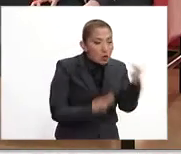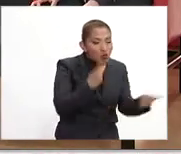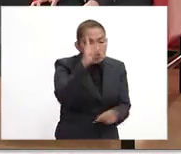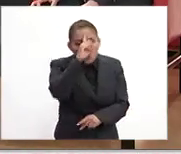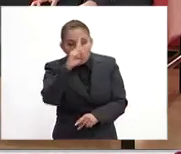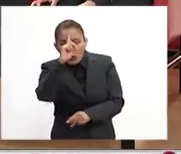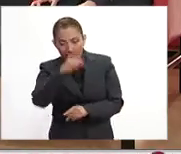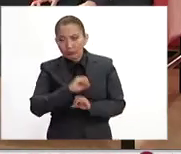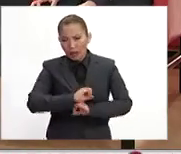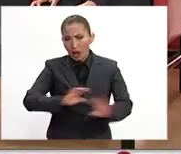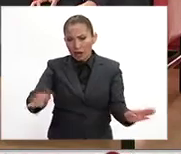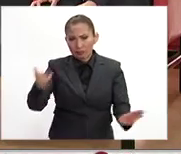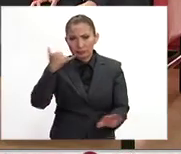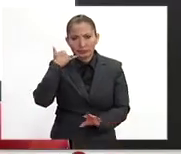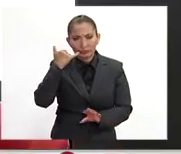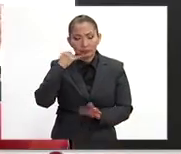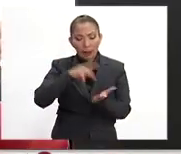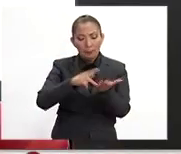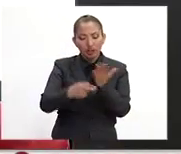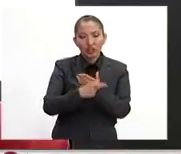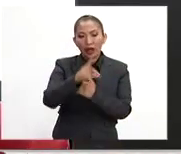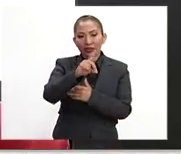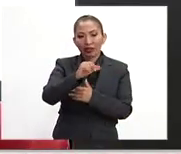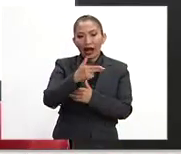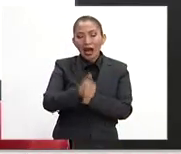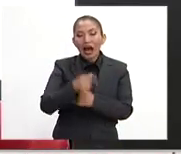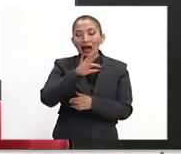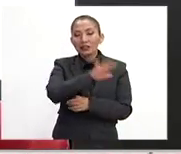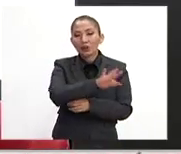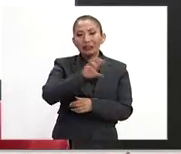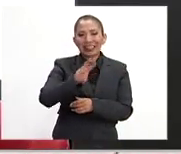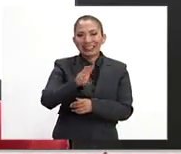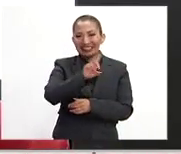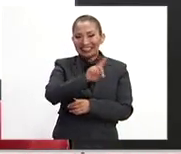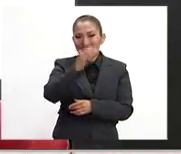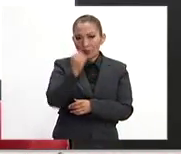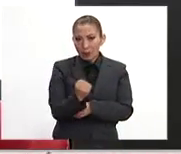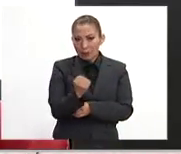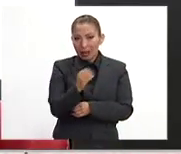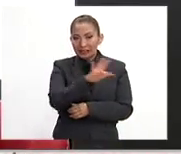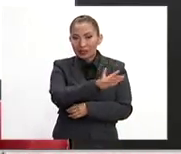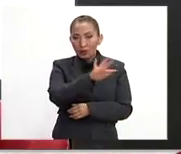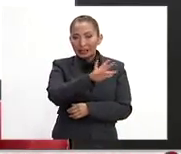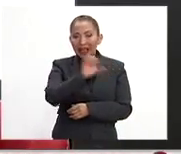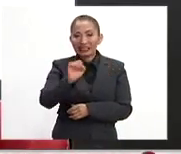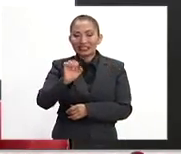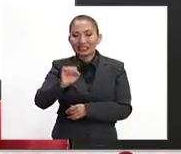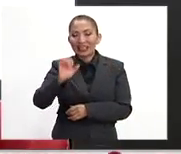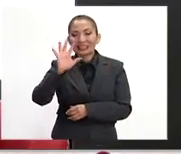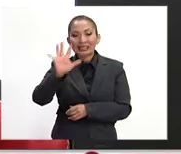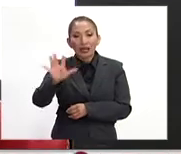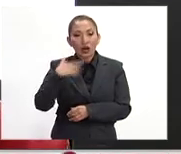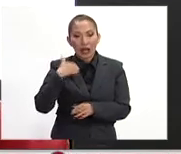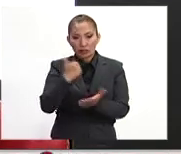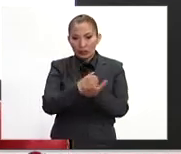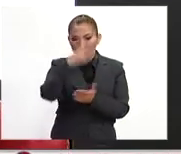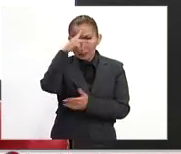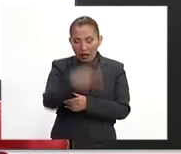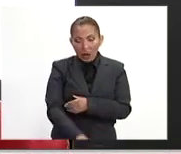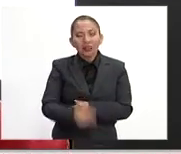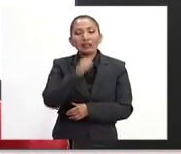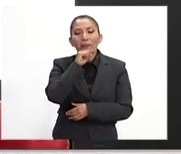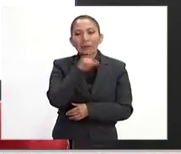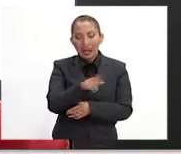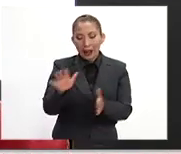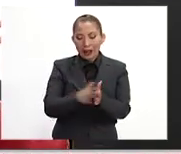asesorarse? Sí, por supuesto. En el proyecto DALE, el teléfono es el 5339-5065 en la Ciudad de México. Y